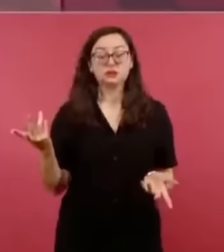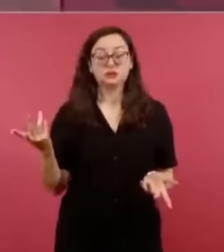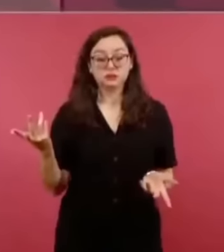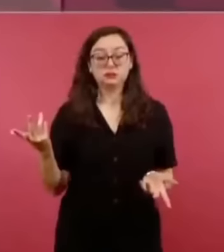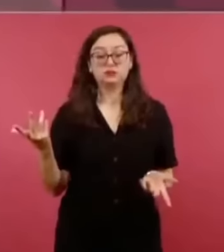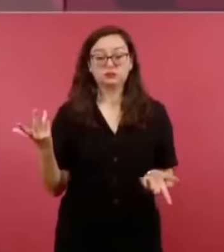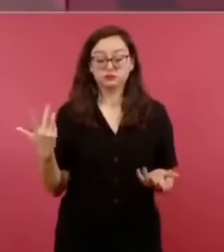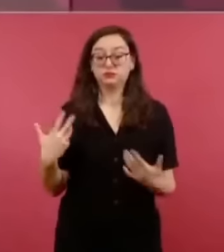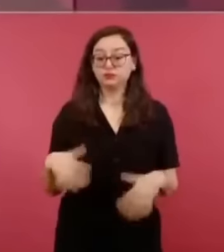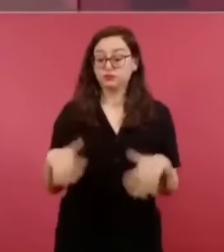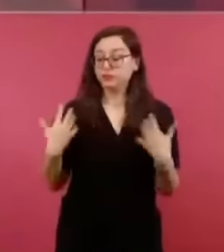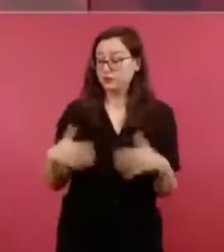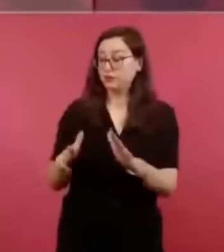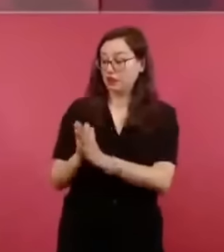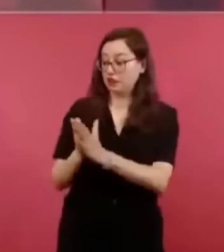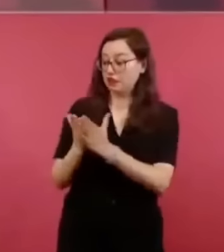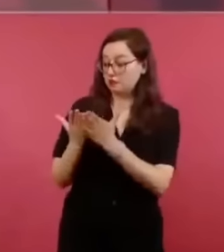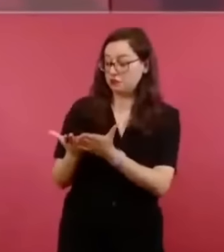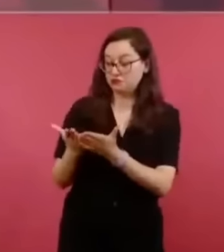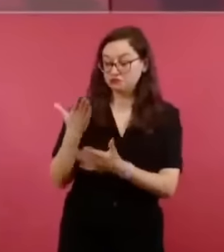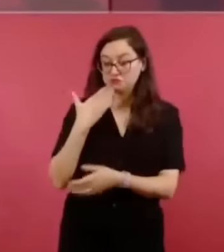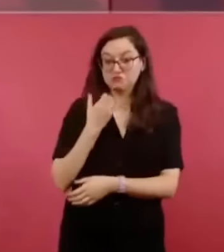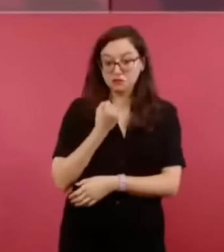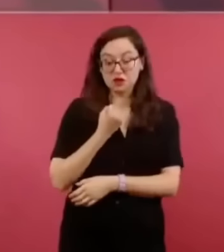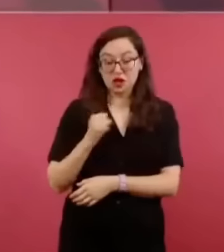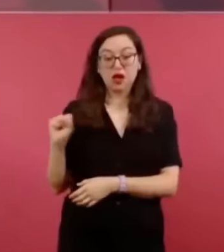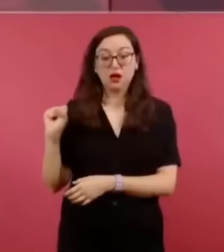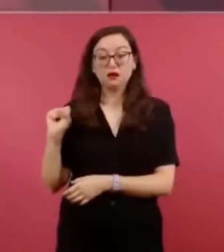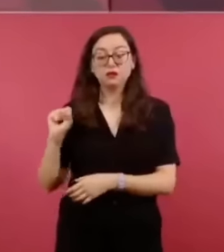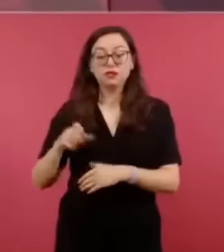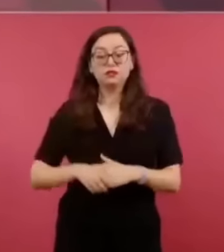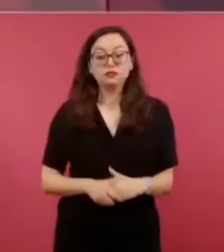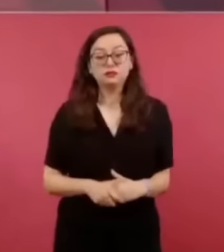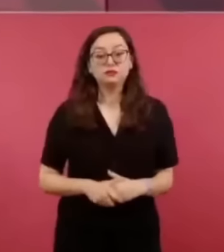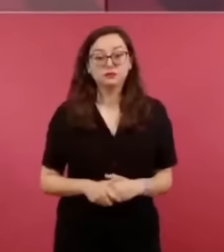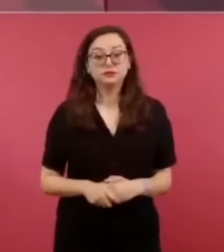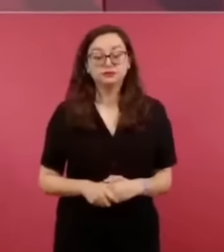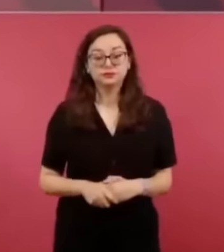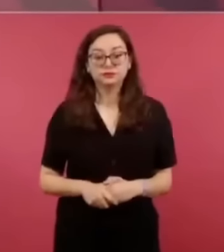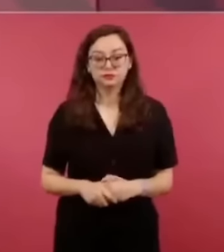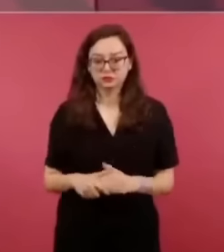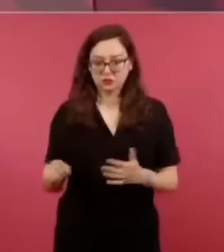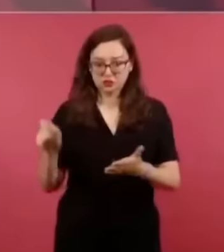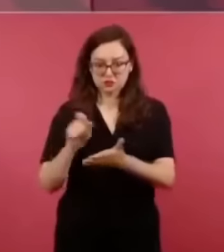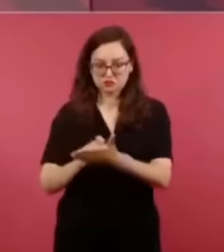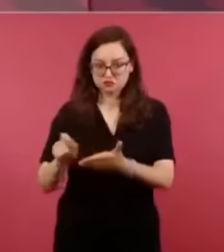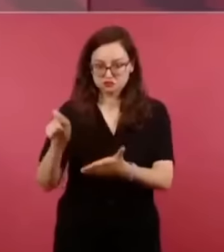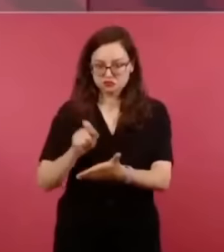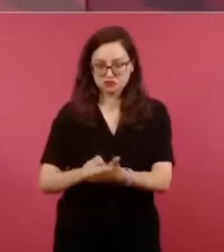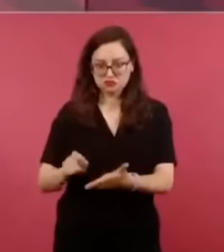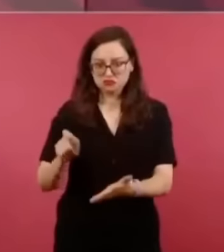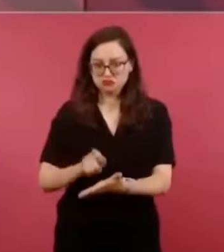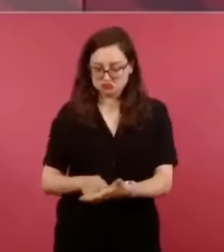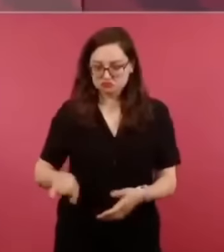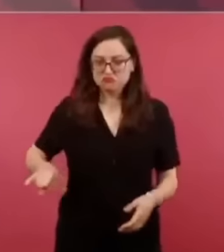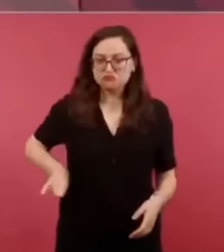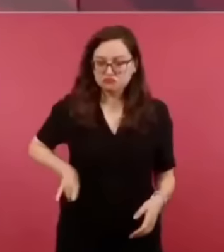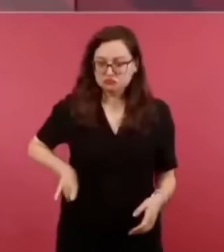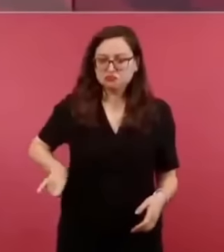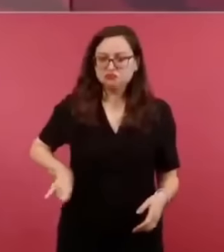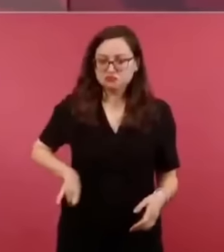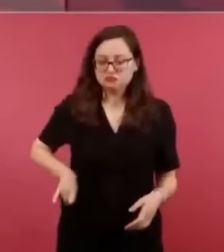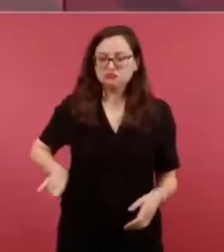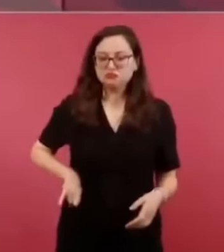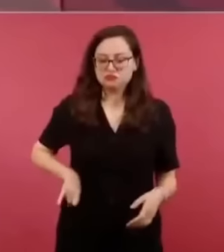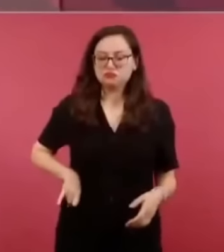buen libro, sobre todo por los datos que